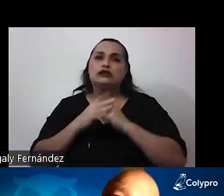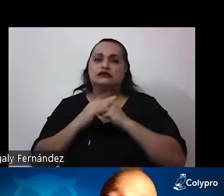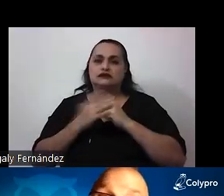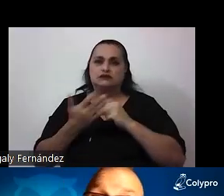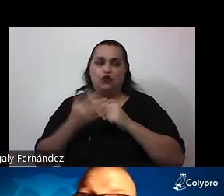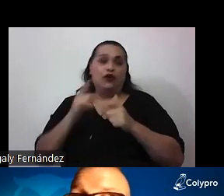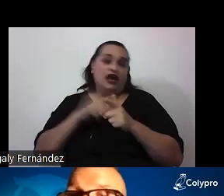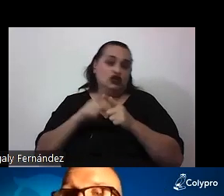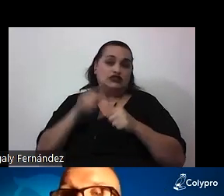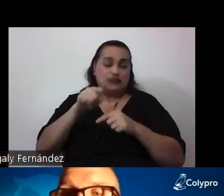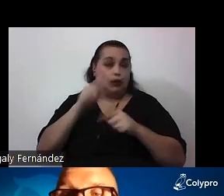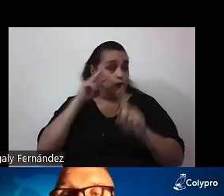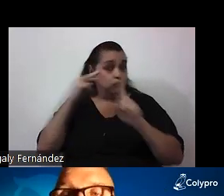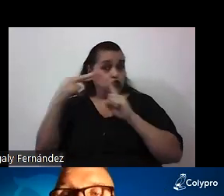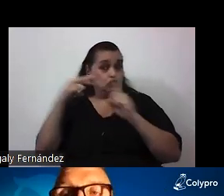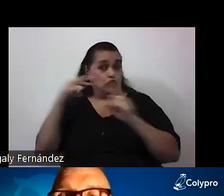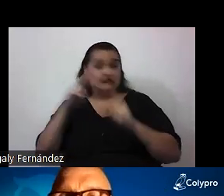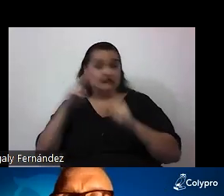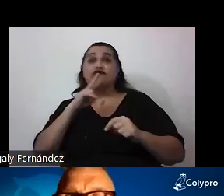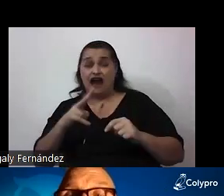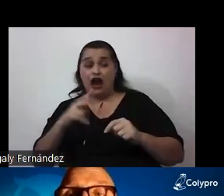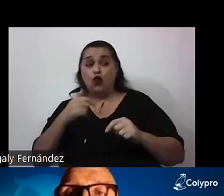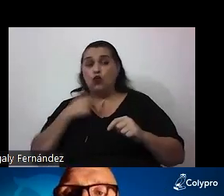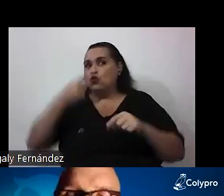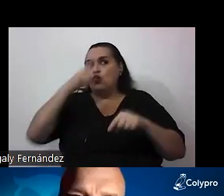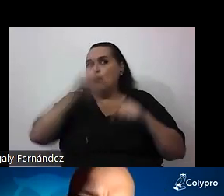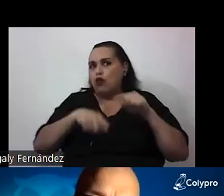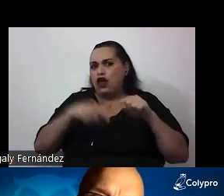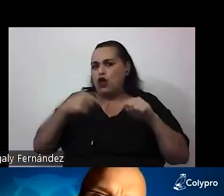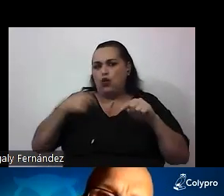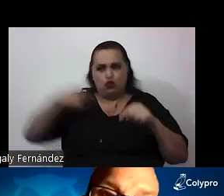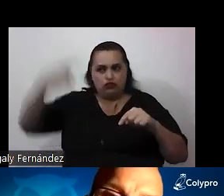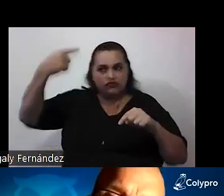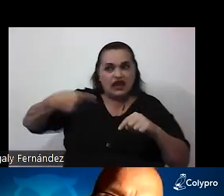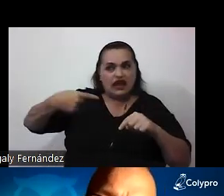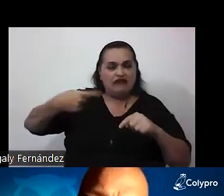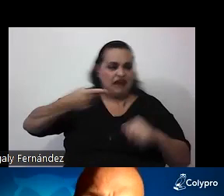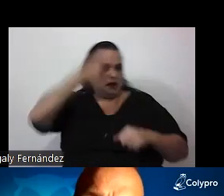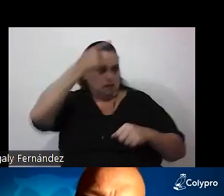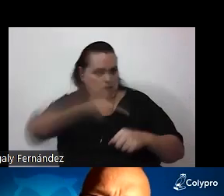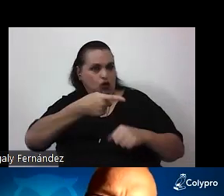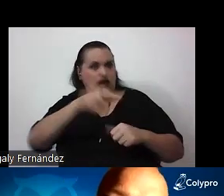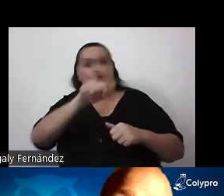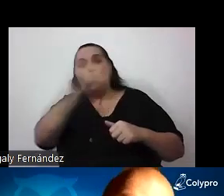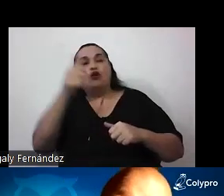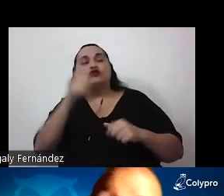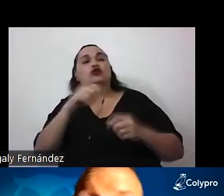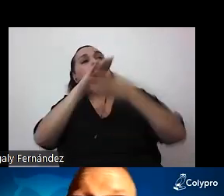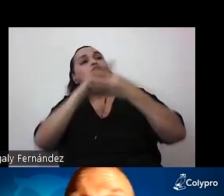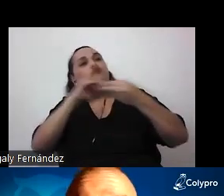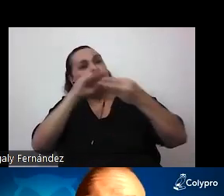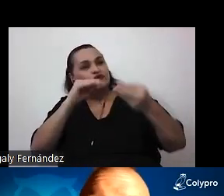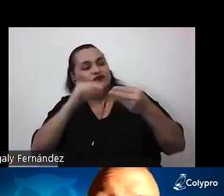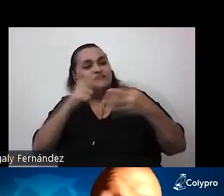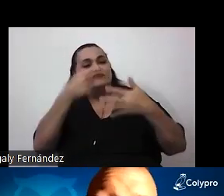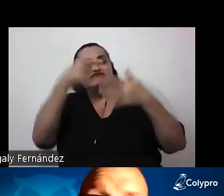relativista que uno no puede o no debe imponerle otra versión de los hechos, porque cada uno tiene